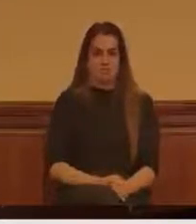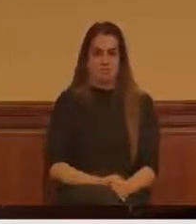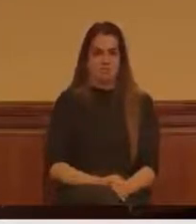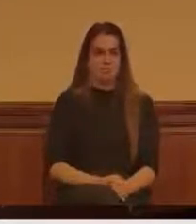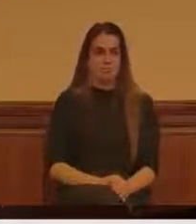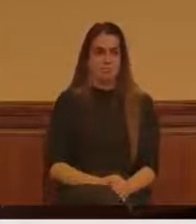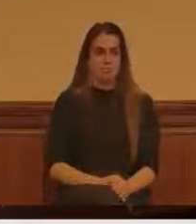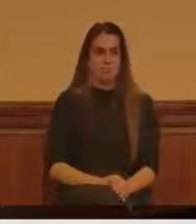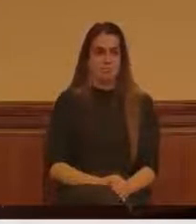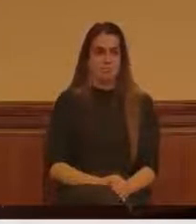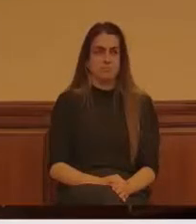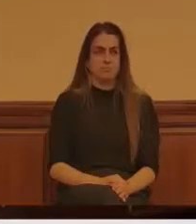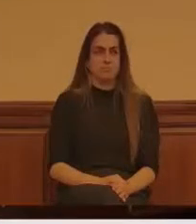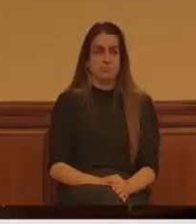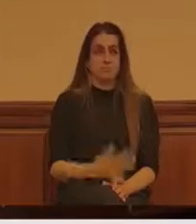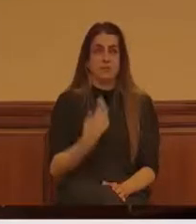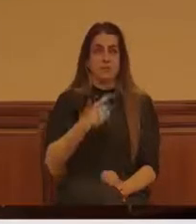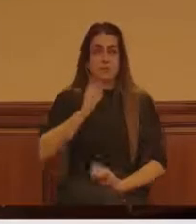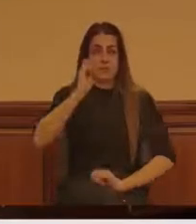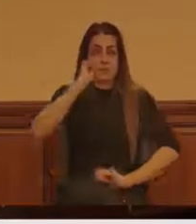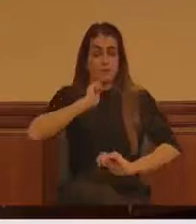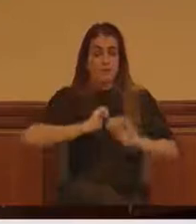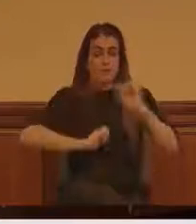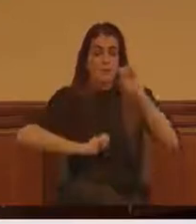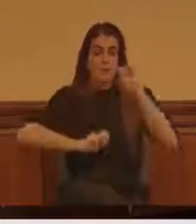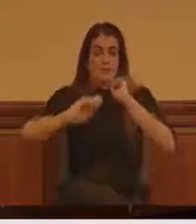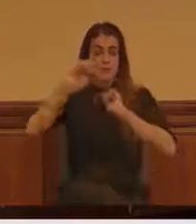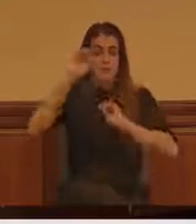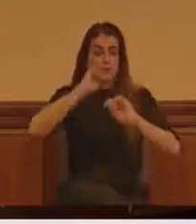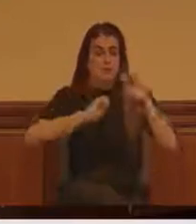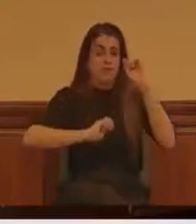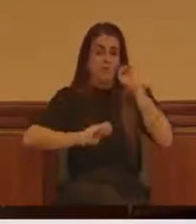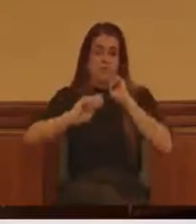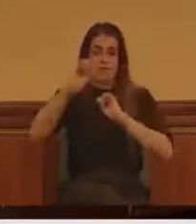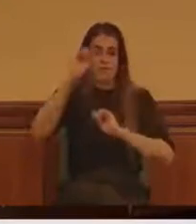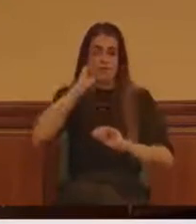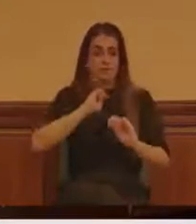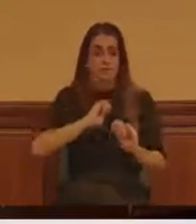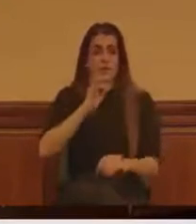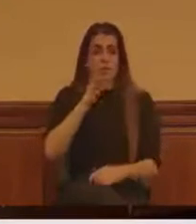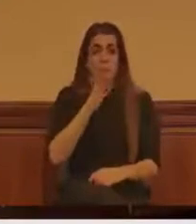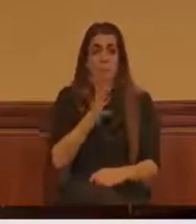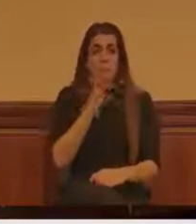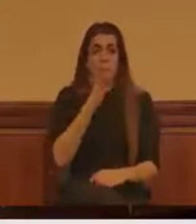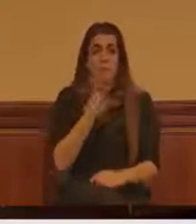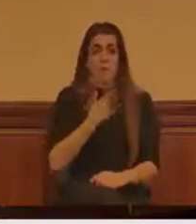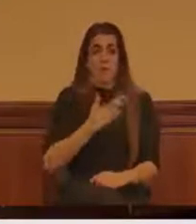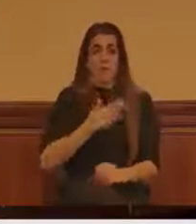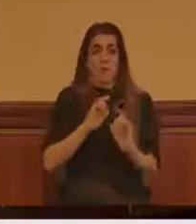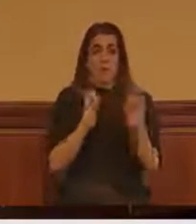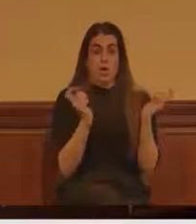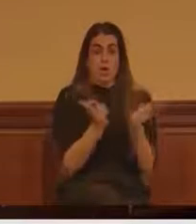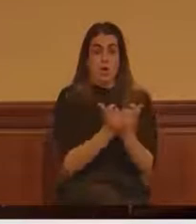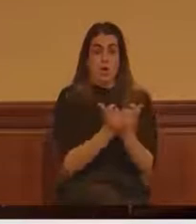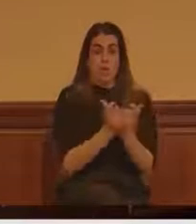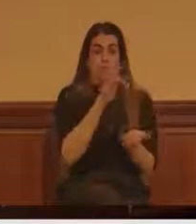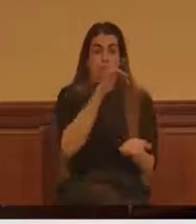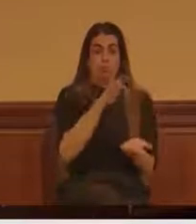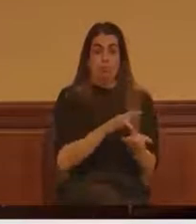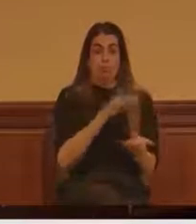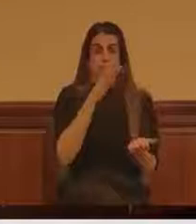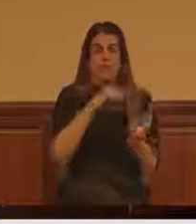la llantina que me pegué después de una reunión con una técnico del